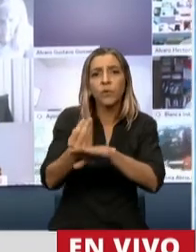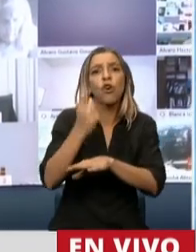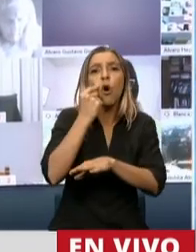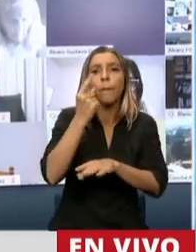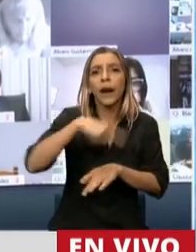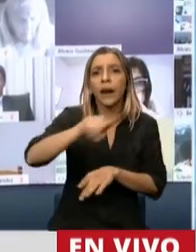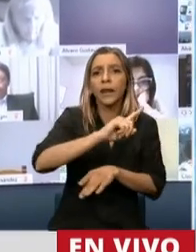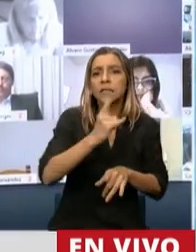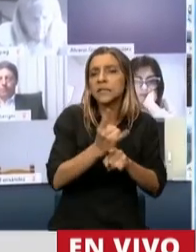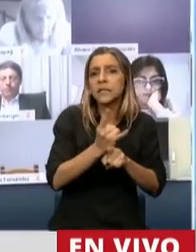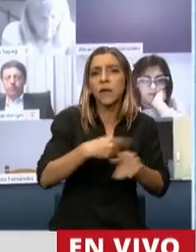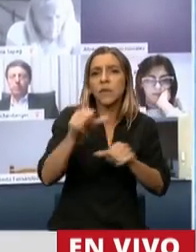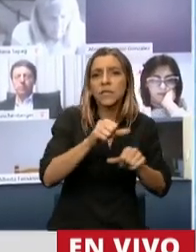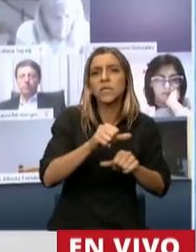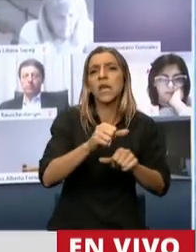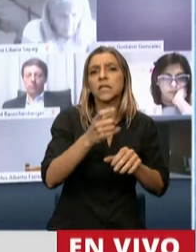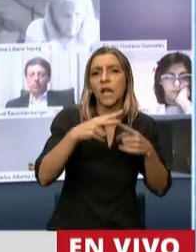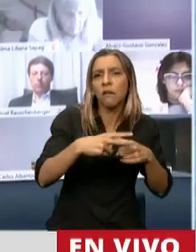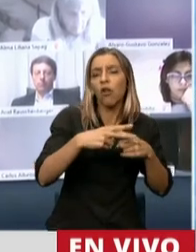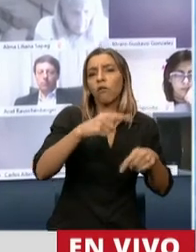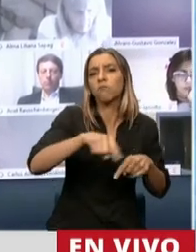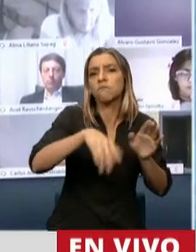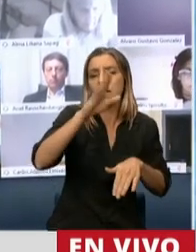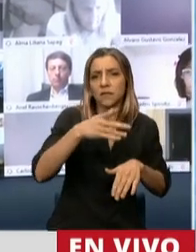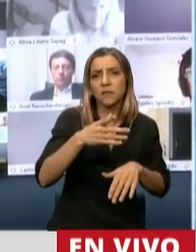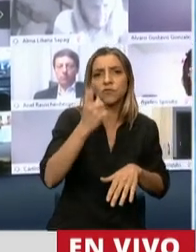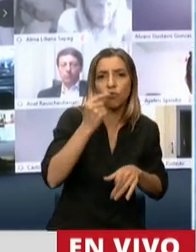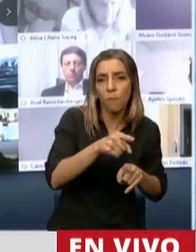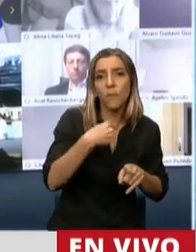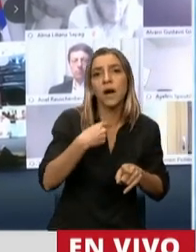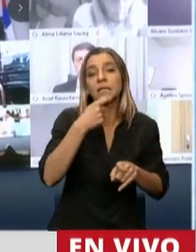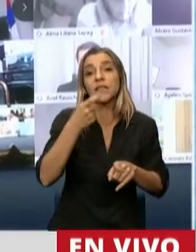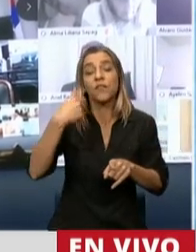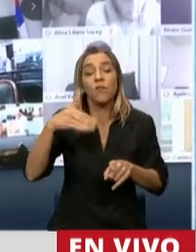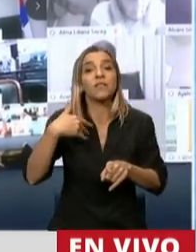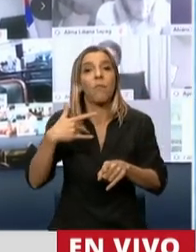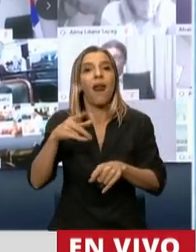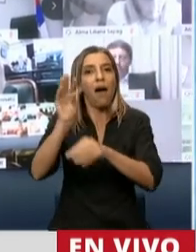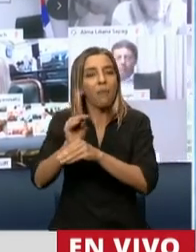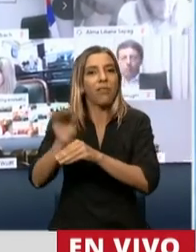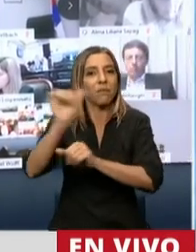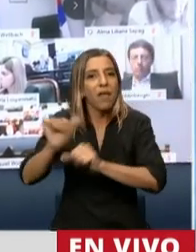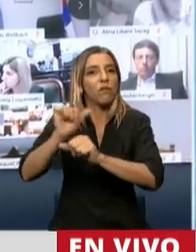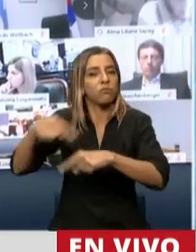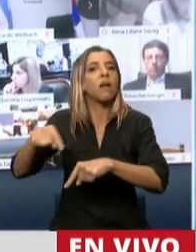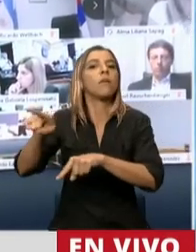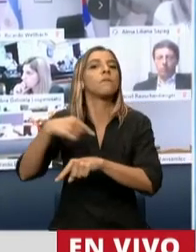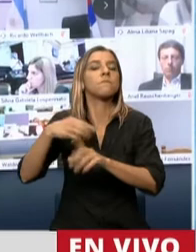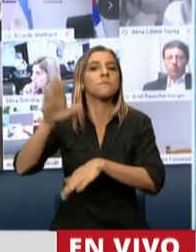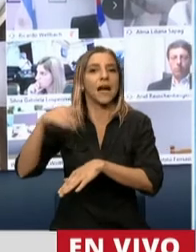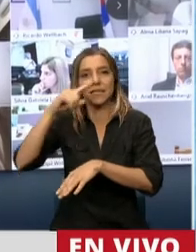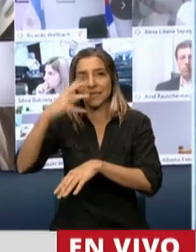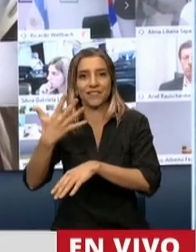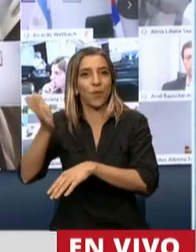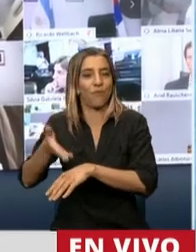puestos científicos y técnicos, pero si vamos al personal de maestranza es justo inverso, el 75% son